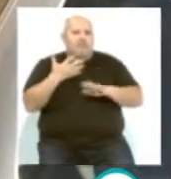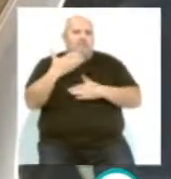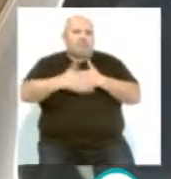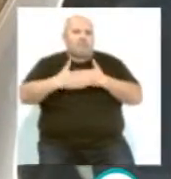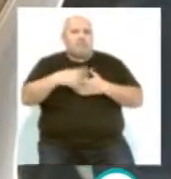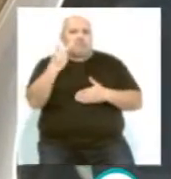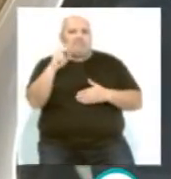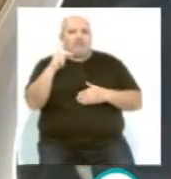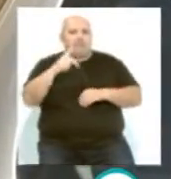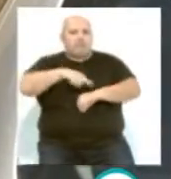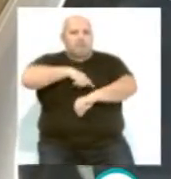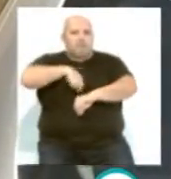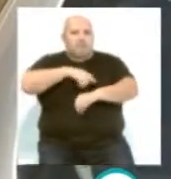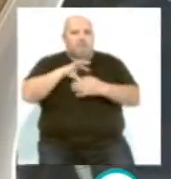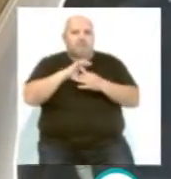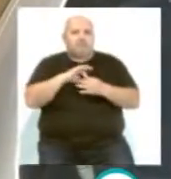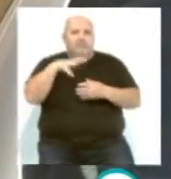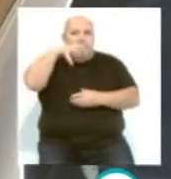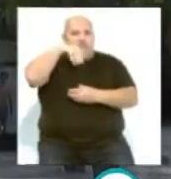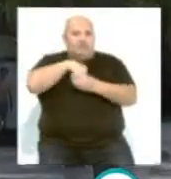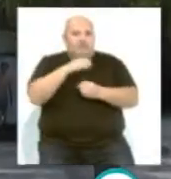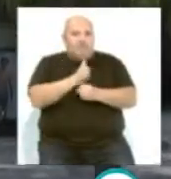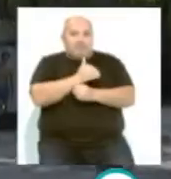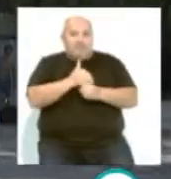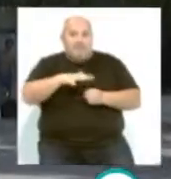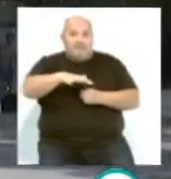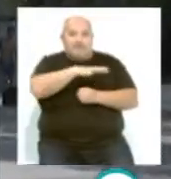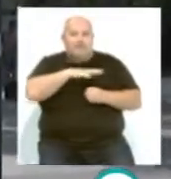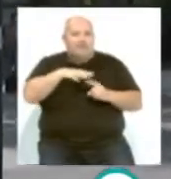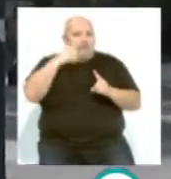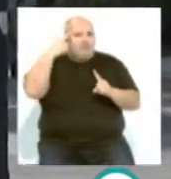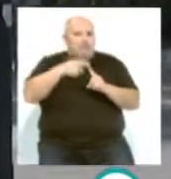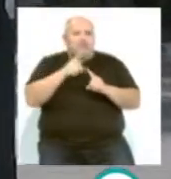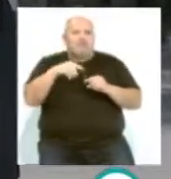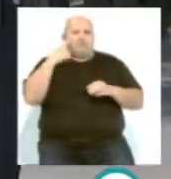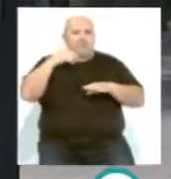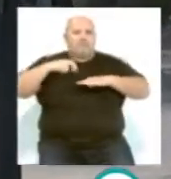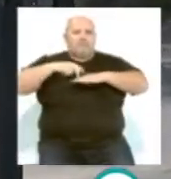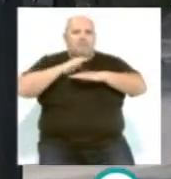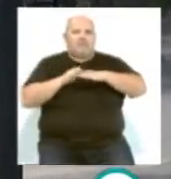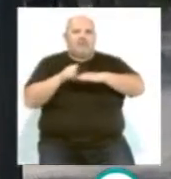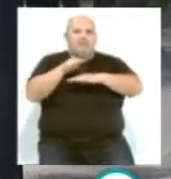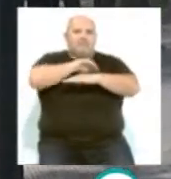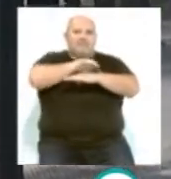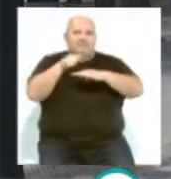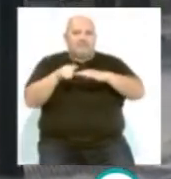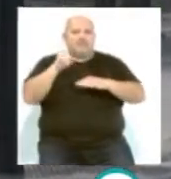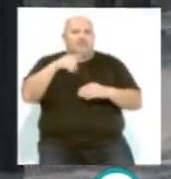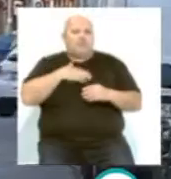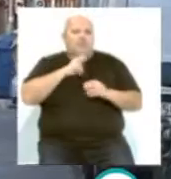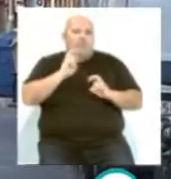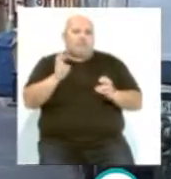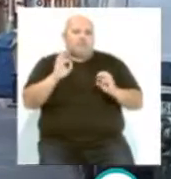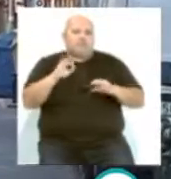límite de 20 kilómetros por hora de las vías interiores de estas barriadas, la instalación de pasos de peatones elevados y la